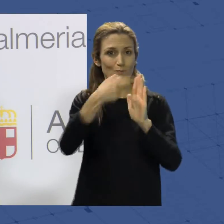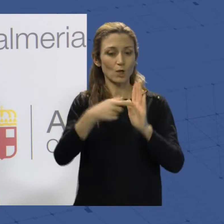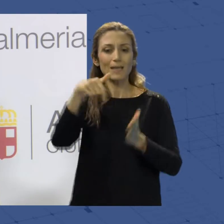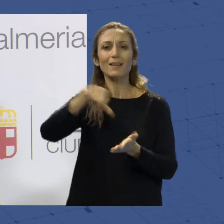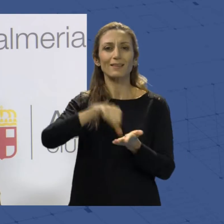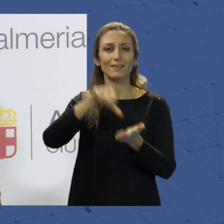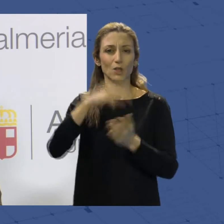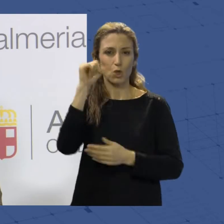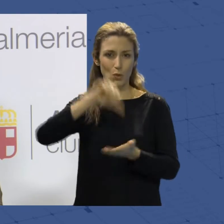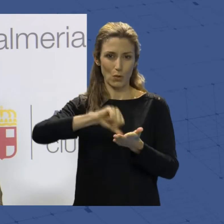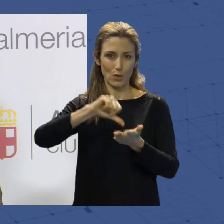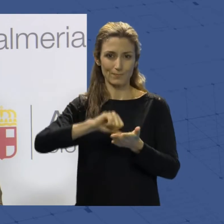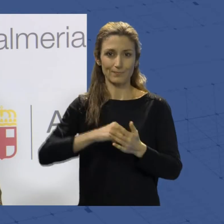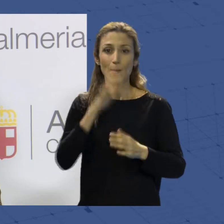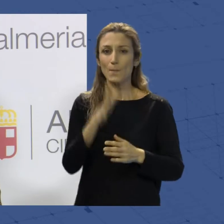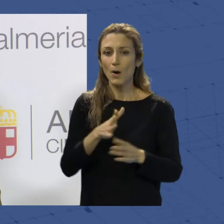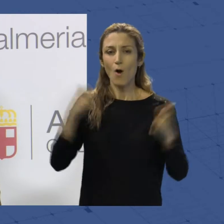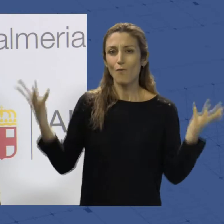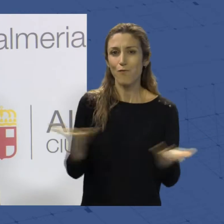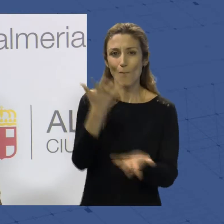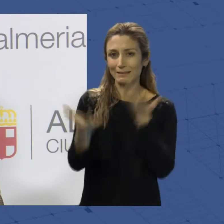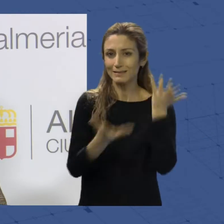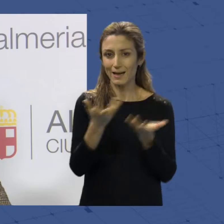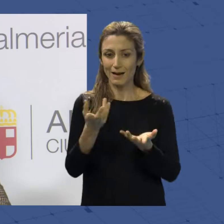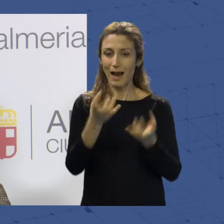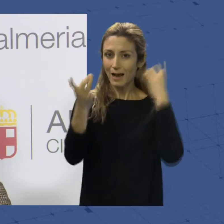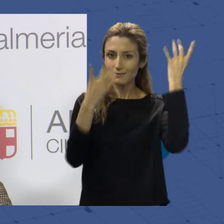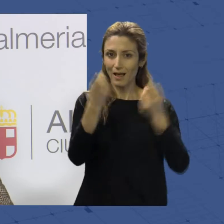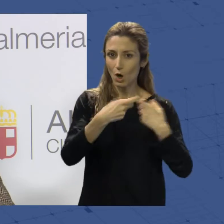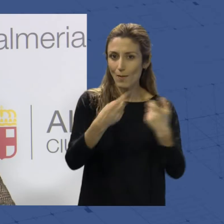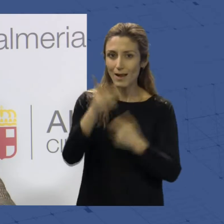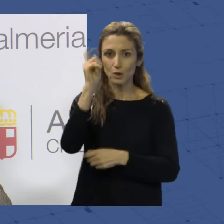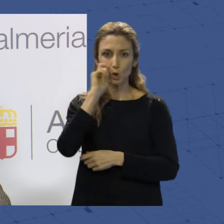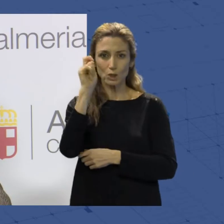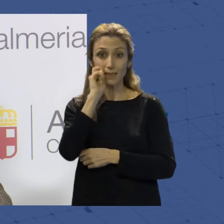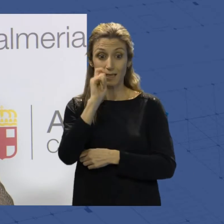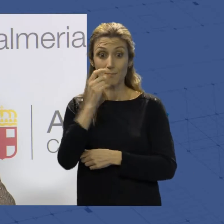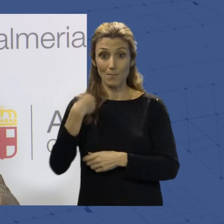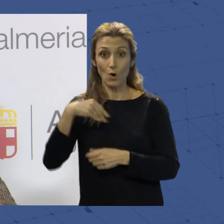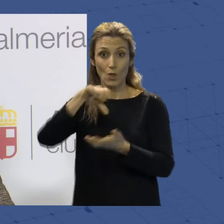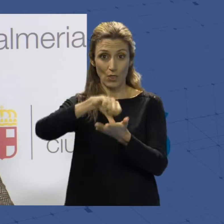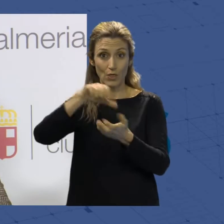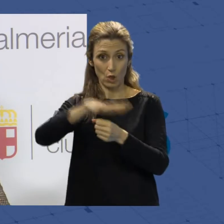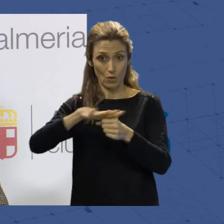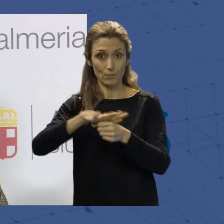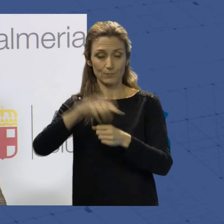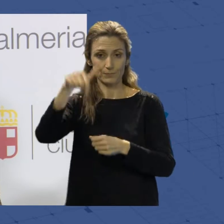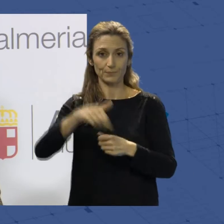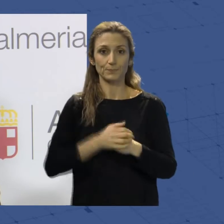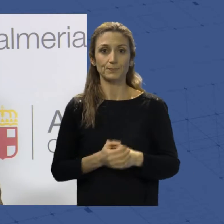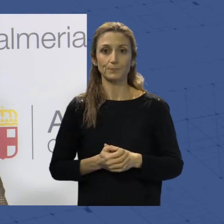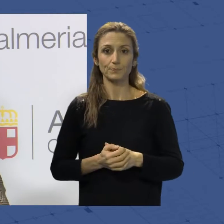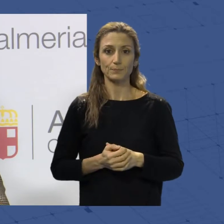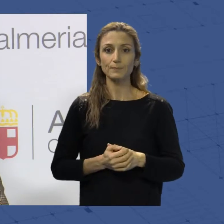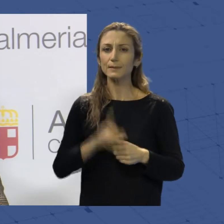con el objetivo de fomentar la actividad comercial y turística en el centro de la ciudad. Y así un poco también